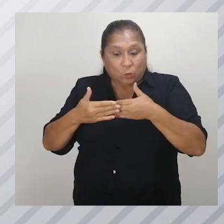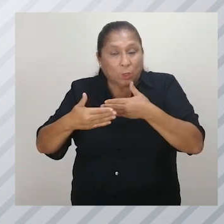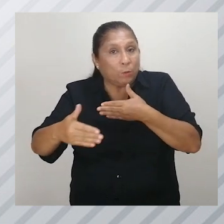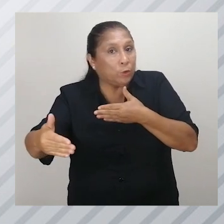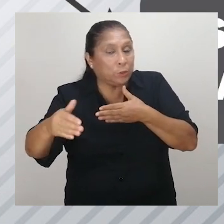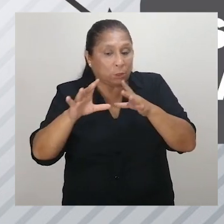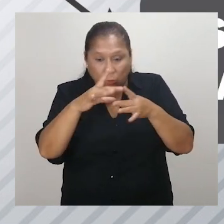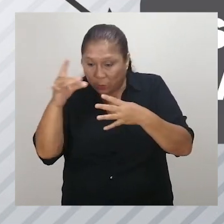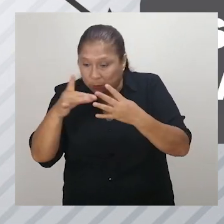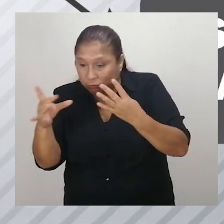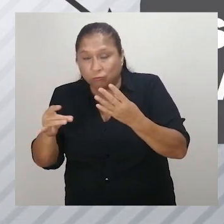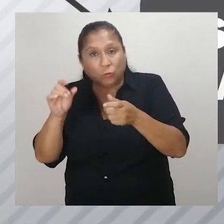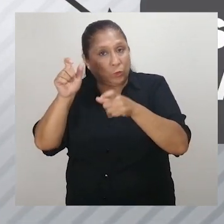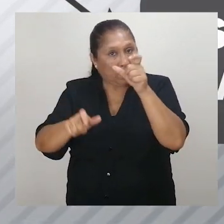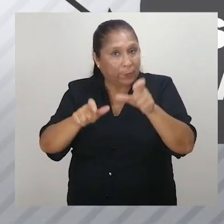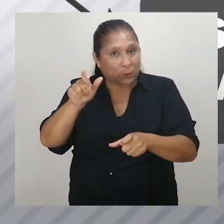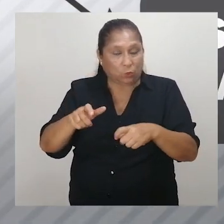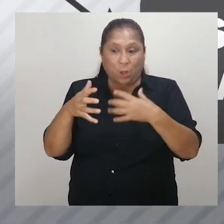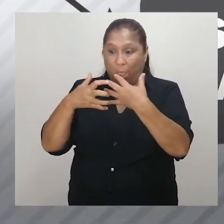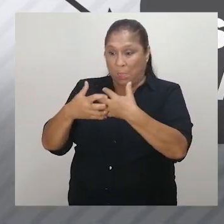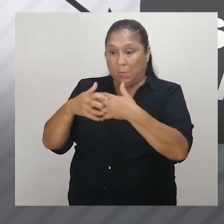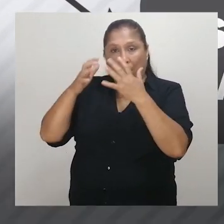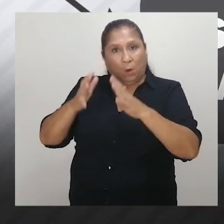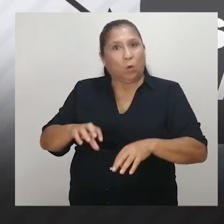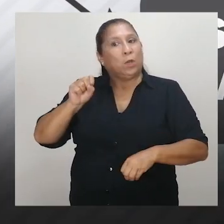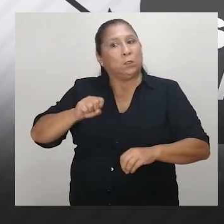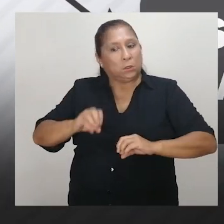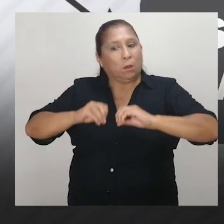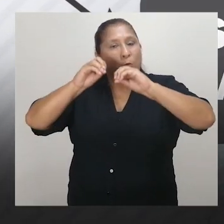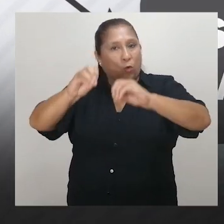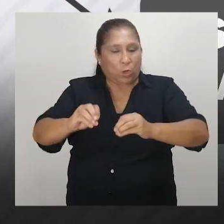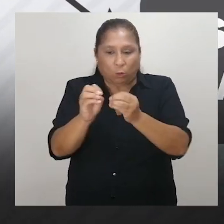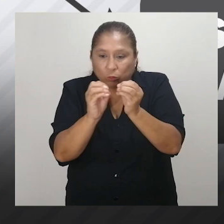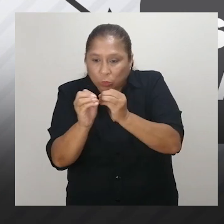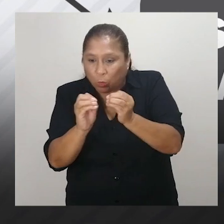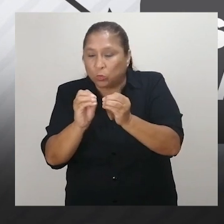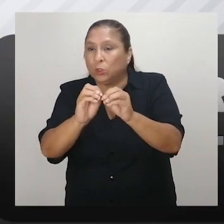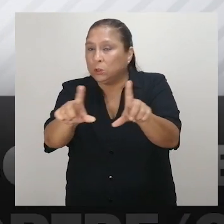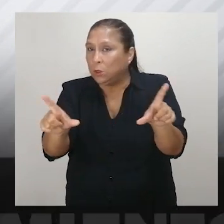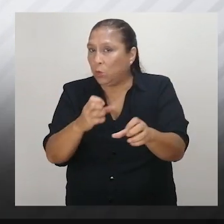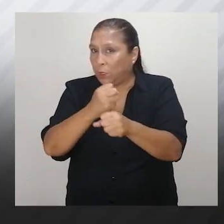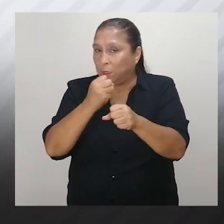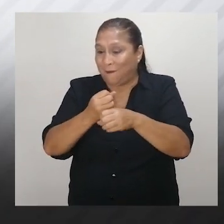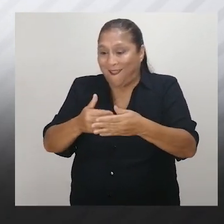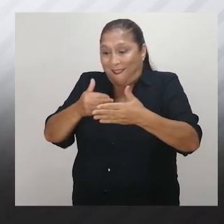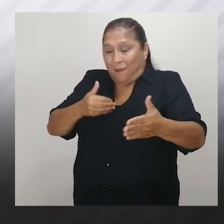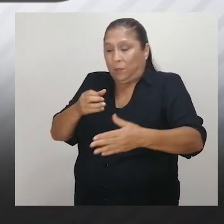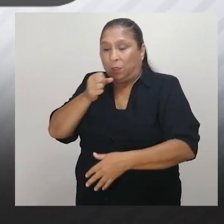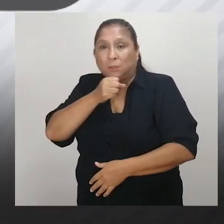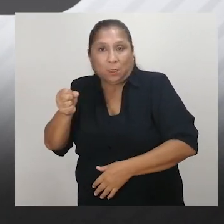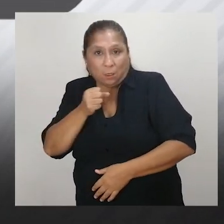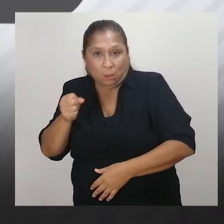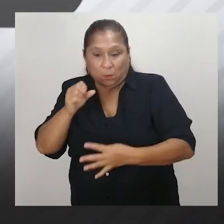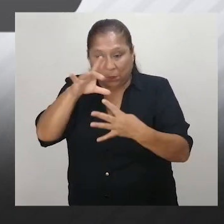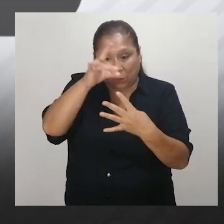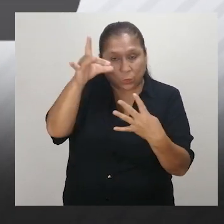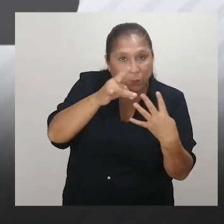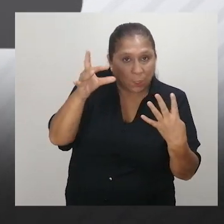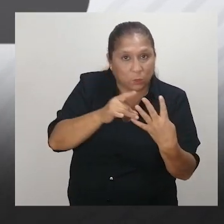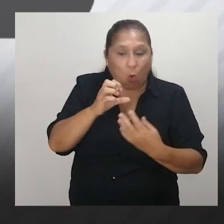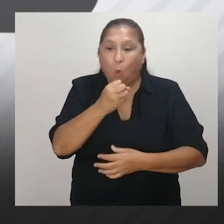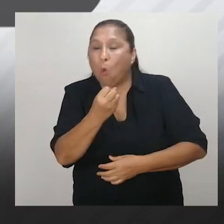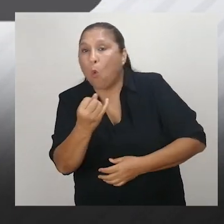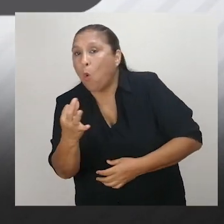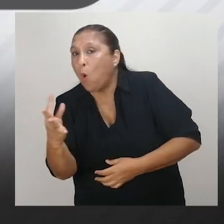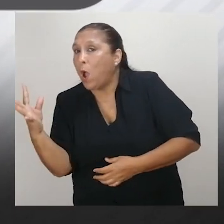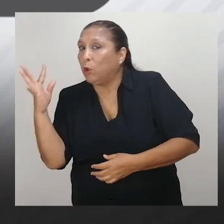presenta al inicio del proceso de selección de personal, el empleador debe implementar los ajustes razonables antes de la entrevista o